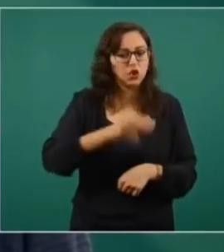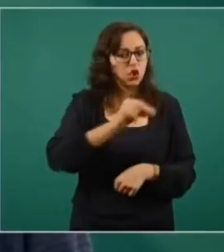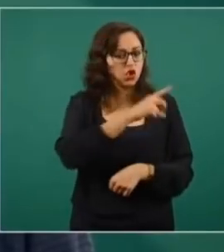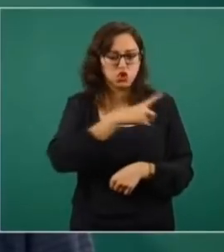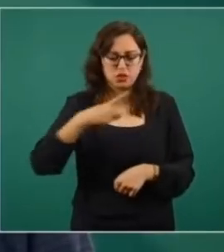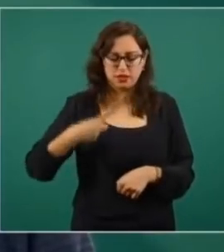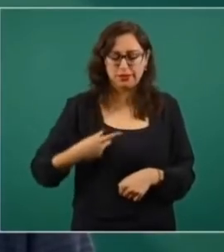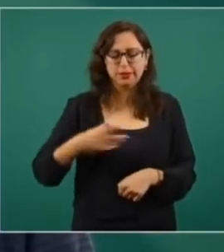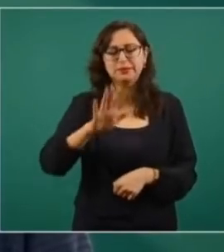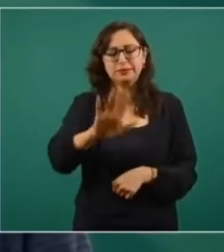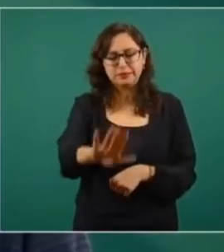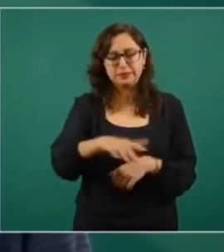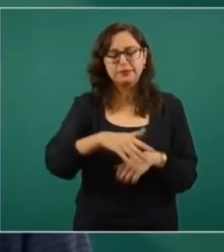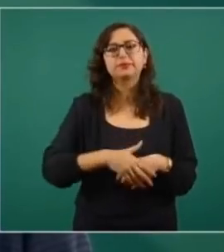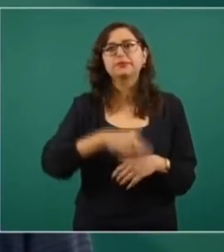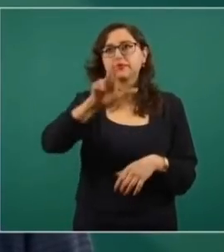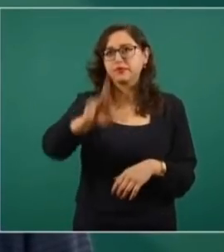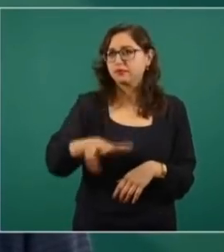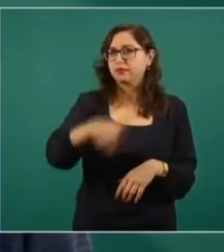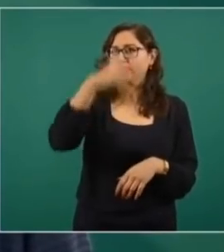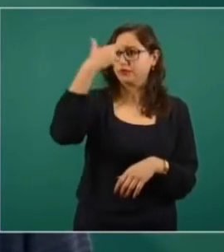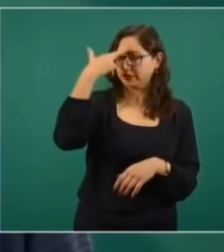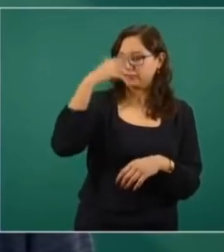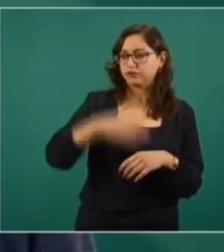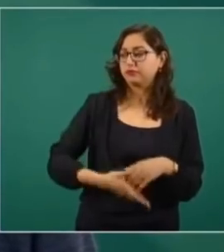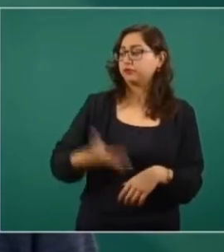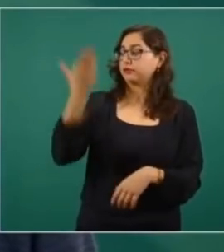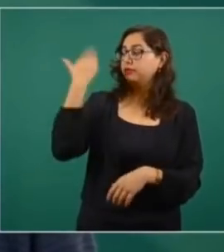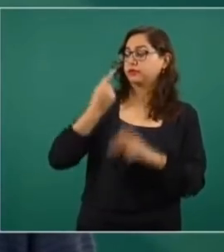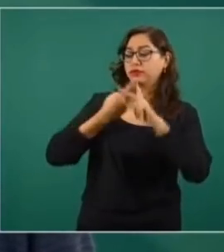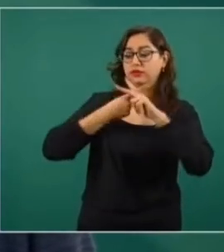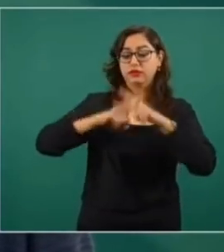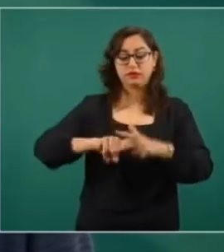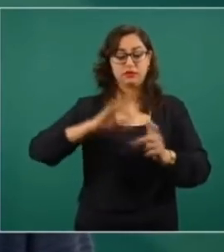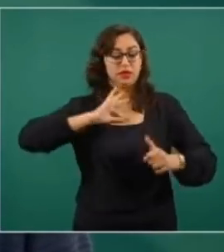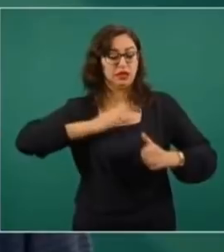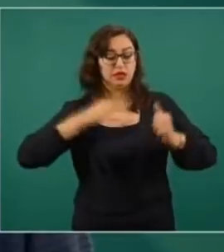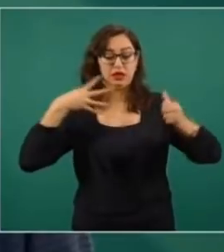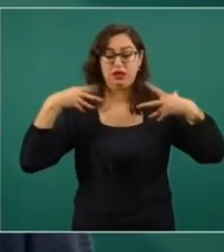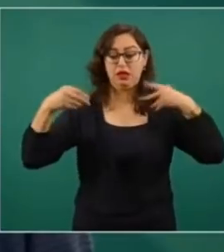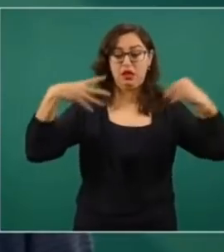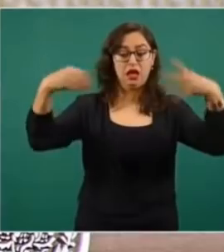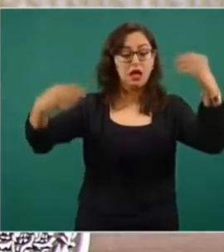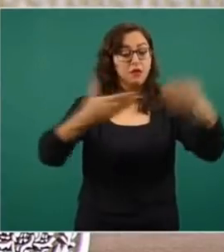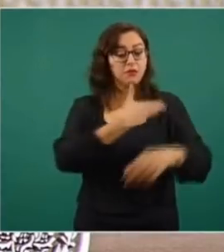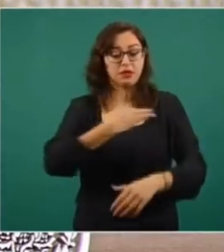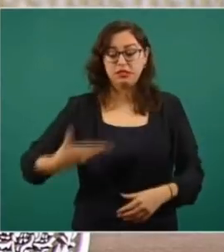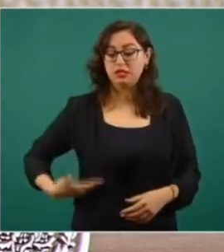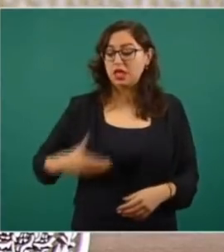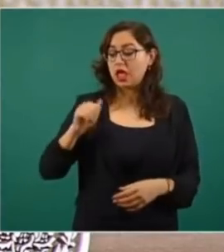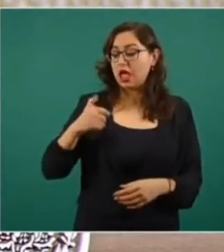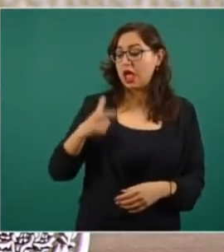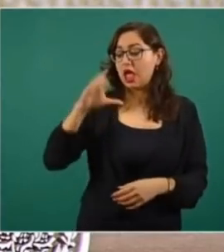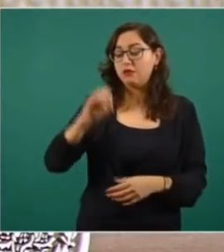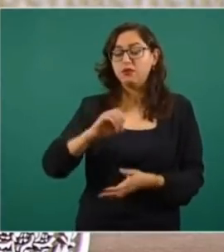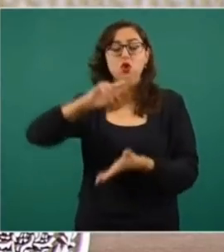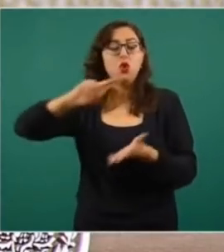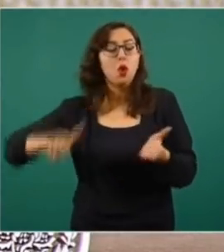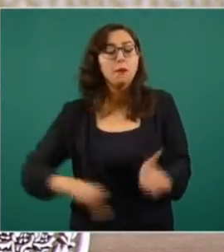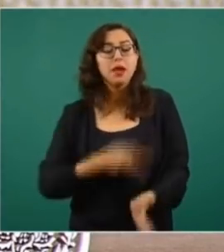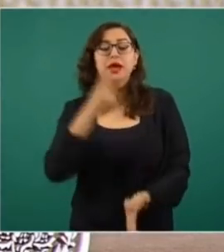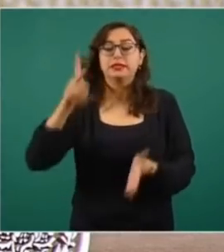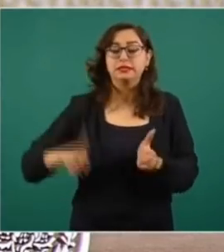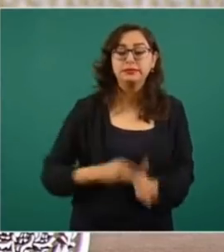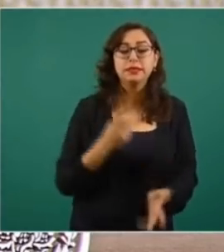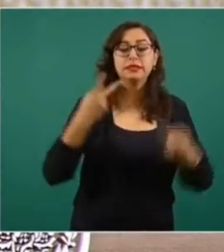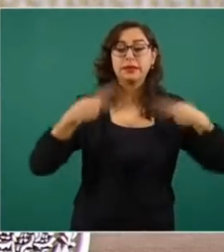Obrador en toda esta pandemia ha apelado, ha apelado a la población para